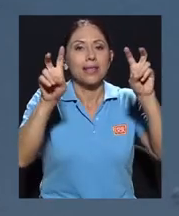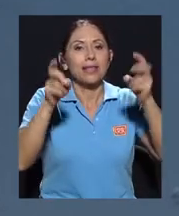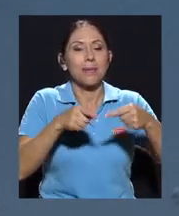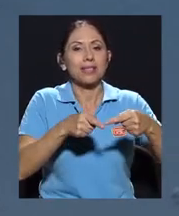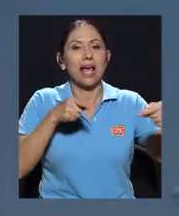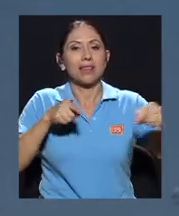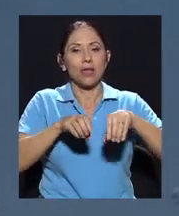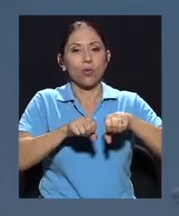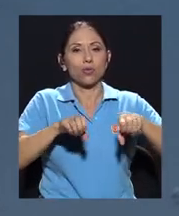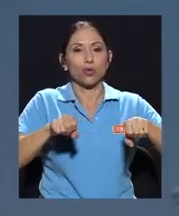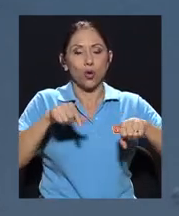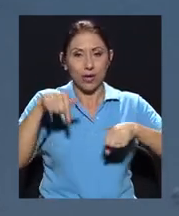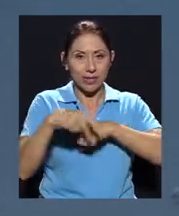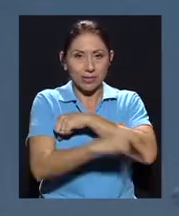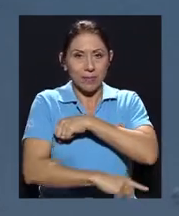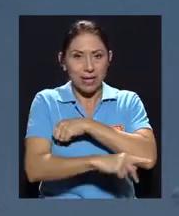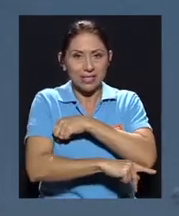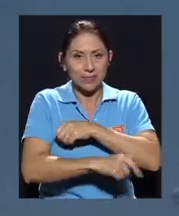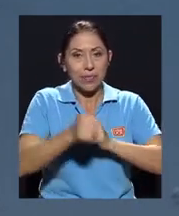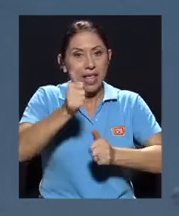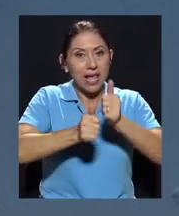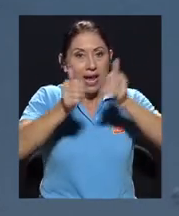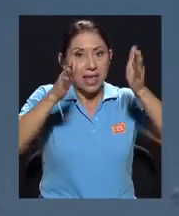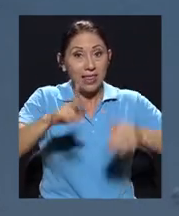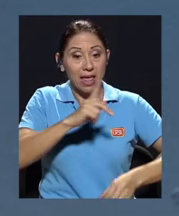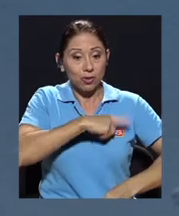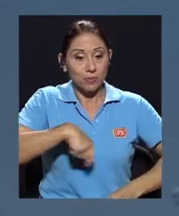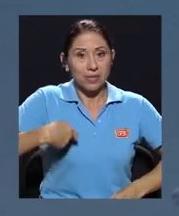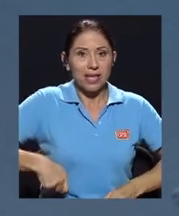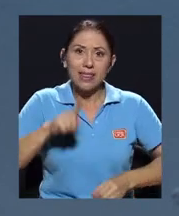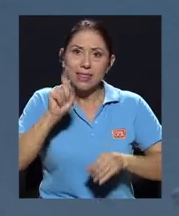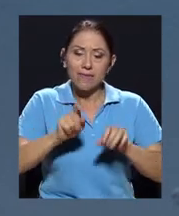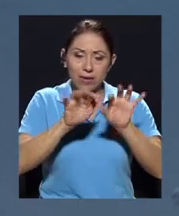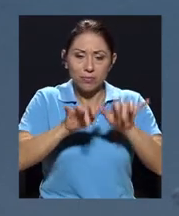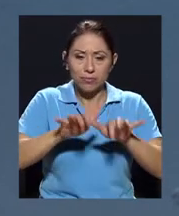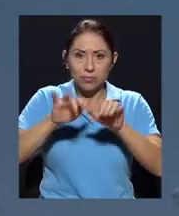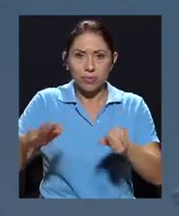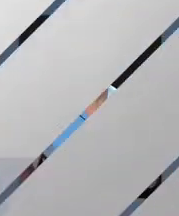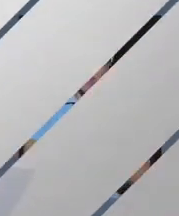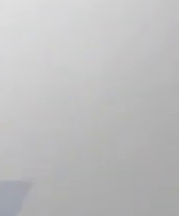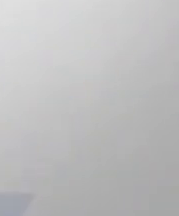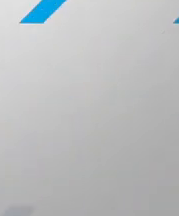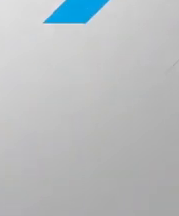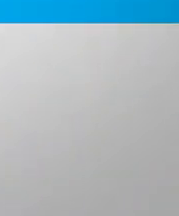país y, por supuesto, cómo los candidatos presidenciales deberían de completar estos formularios.